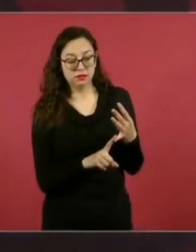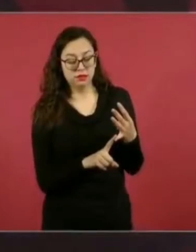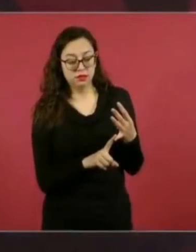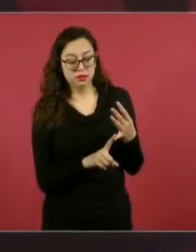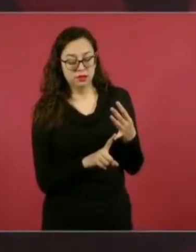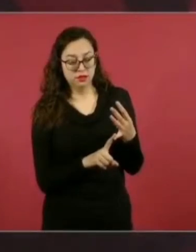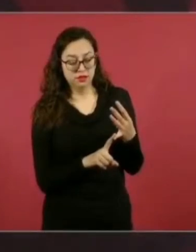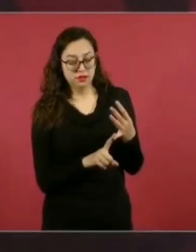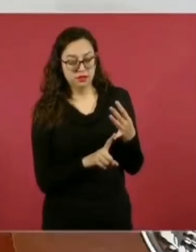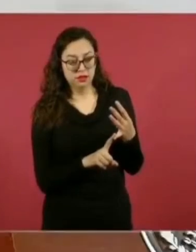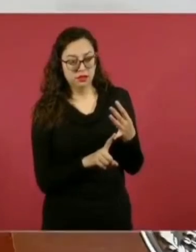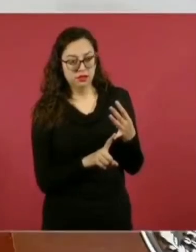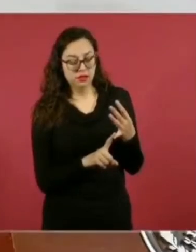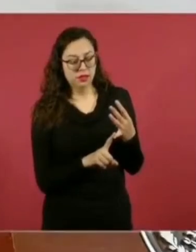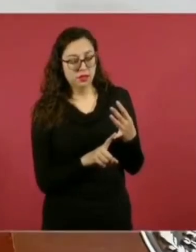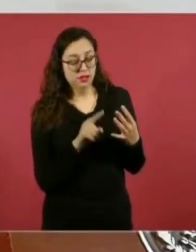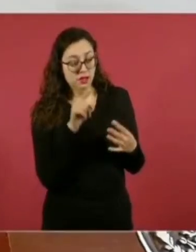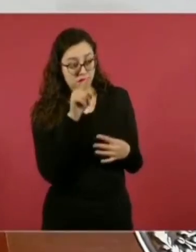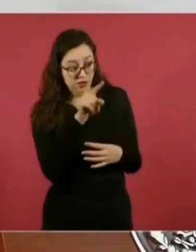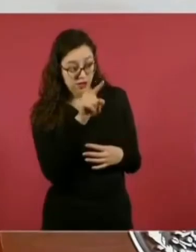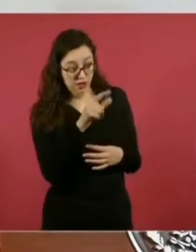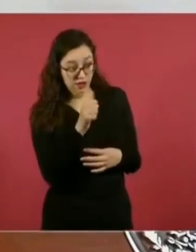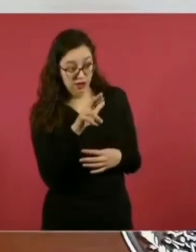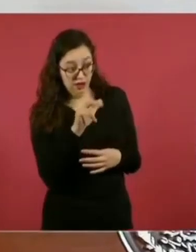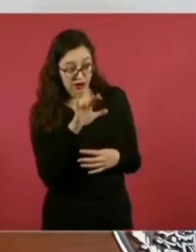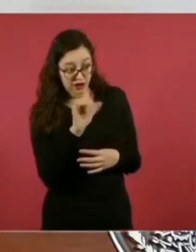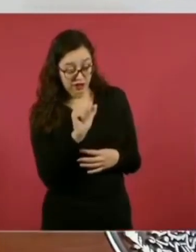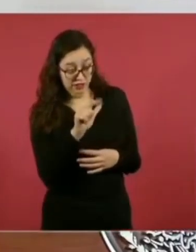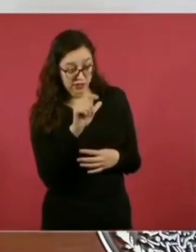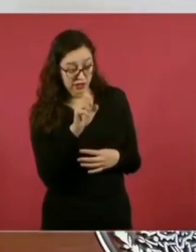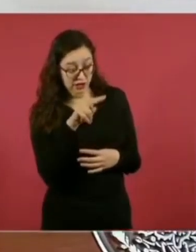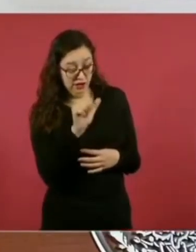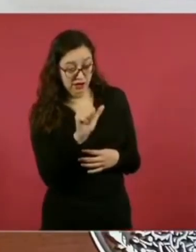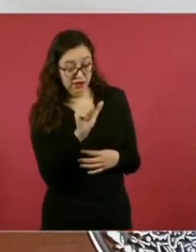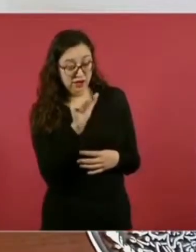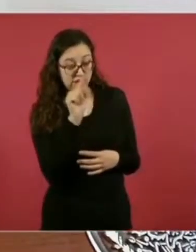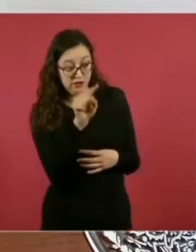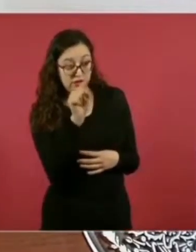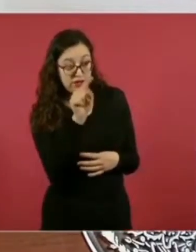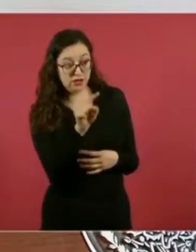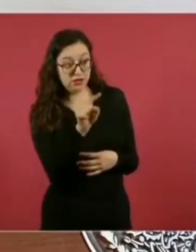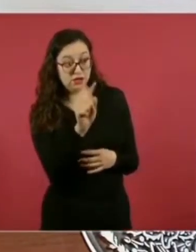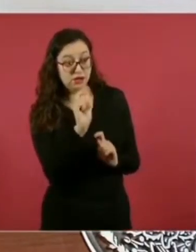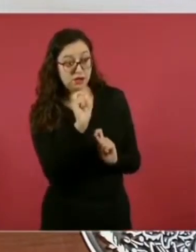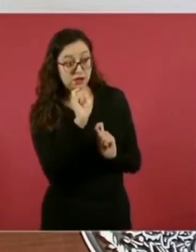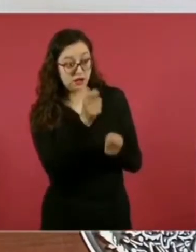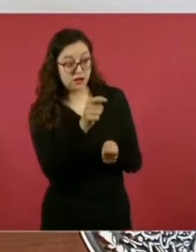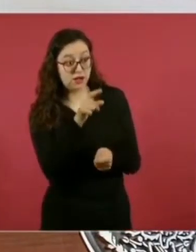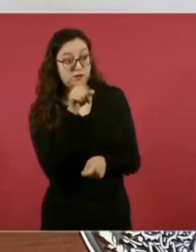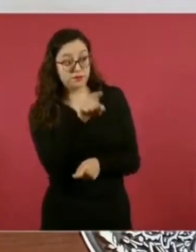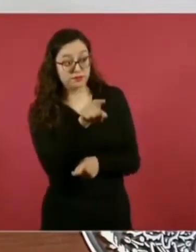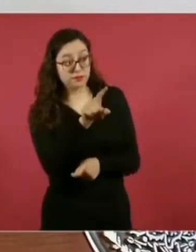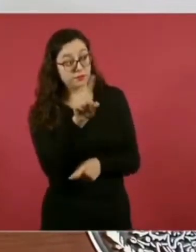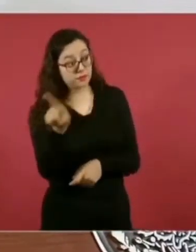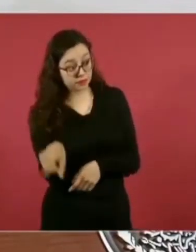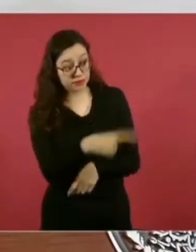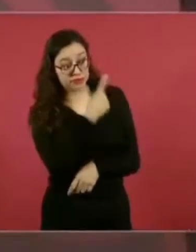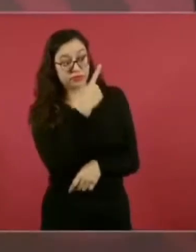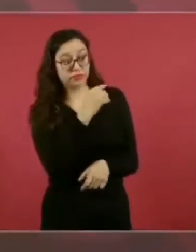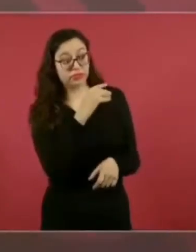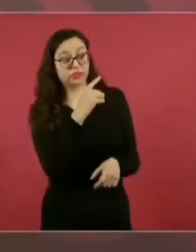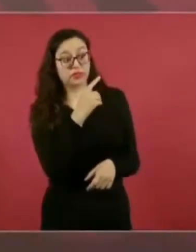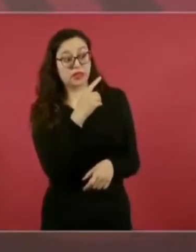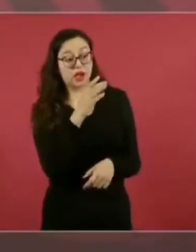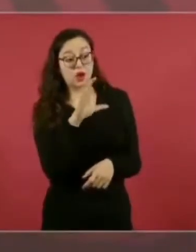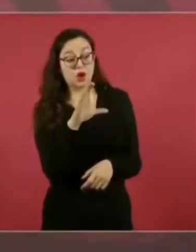había cumplido la misión de ir a rescatar al